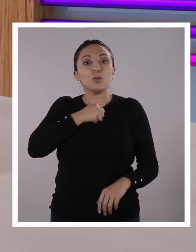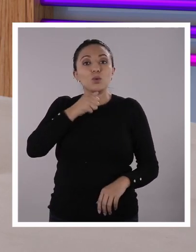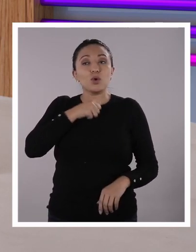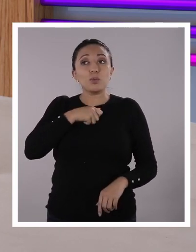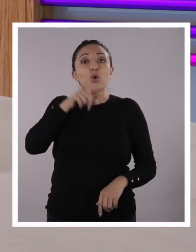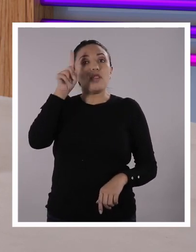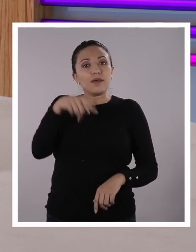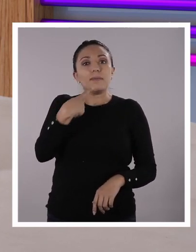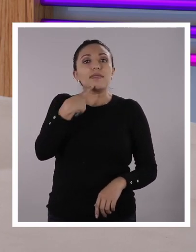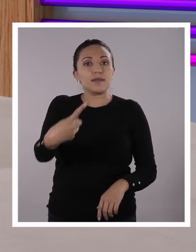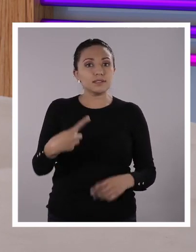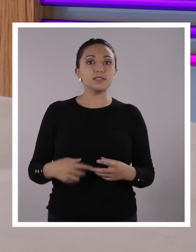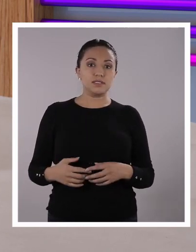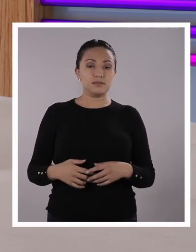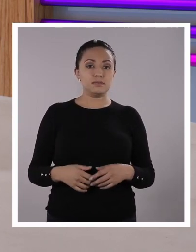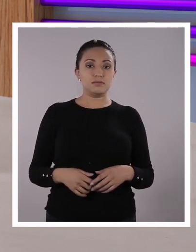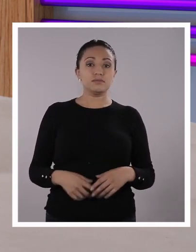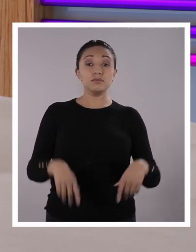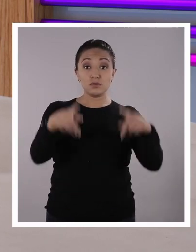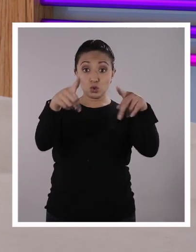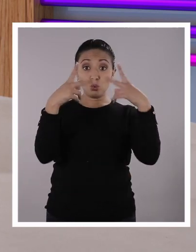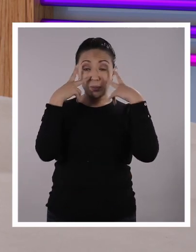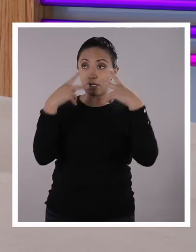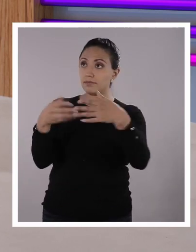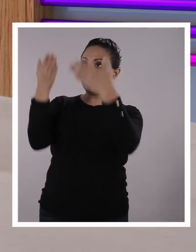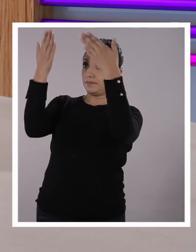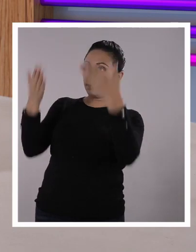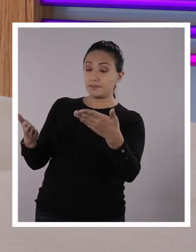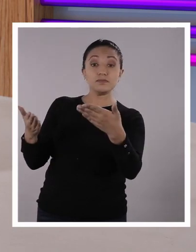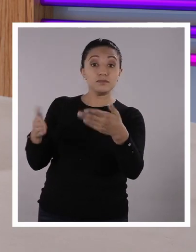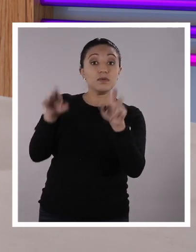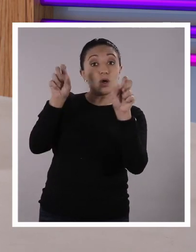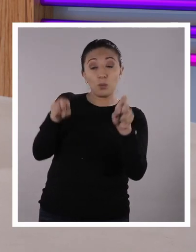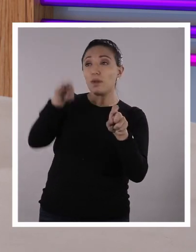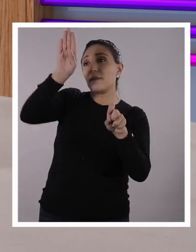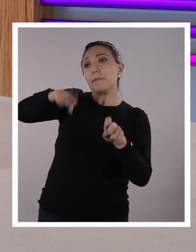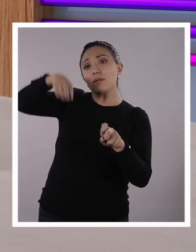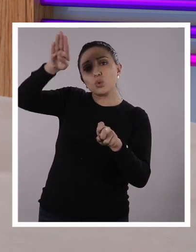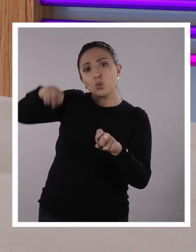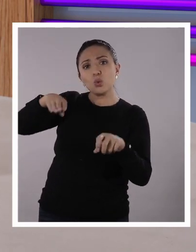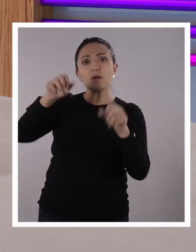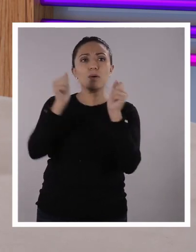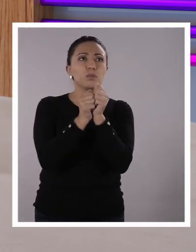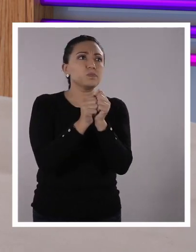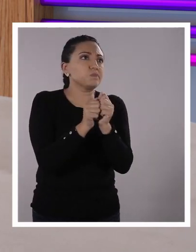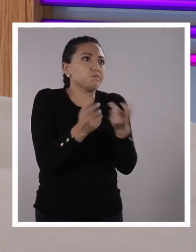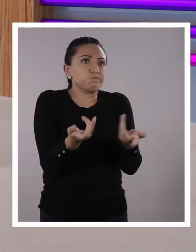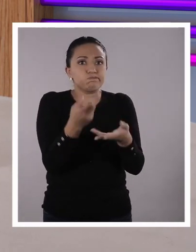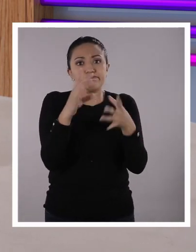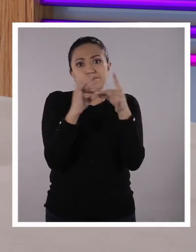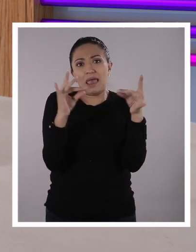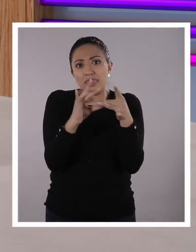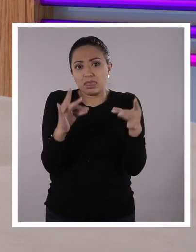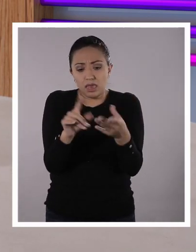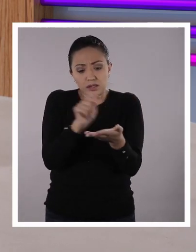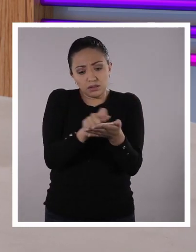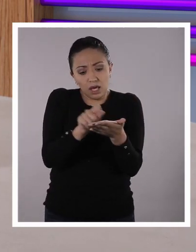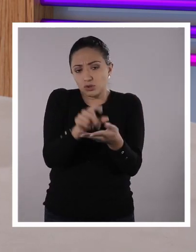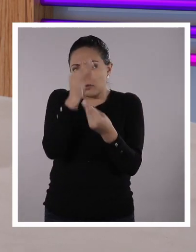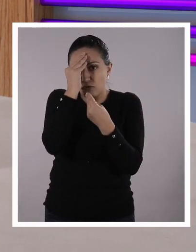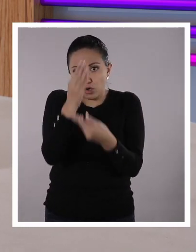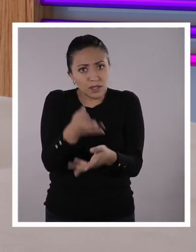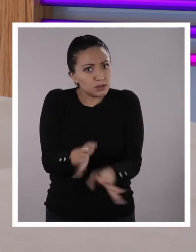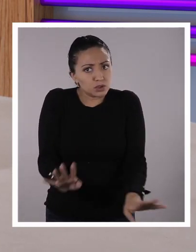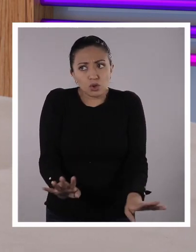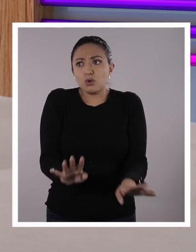los mismos errores. Chicos y chicas, cuando usted mire una obra, que puede ser una pintura, una escultura, una obra literaria, información que